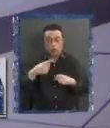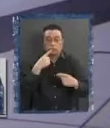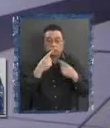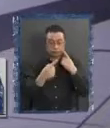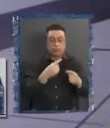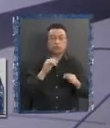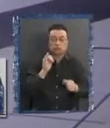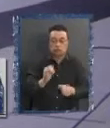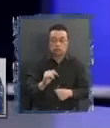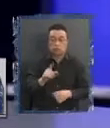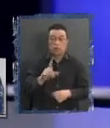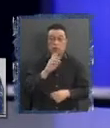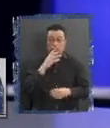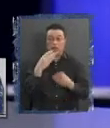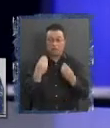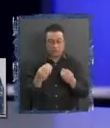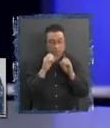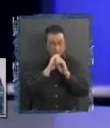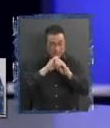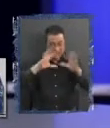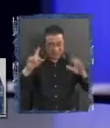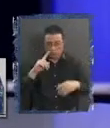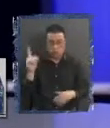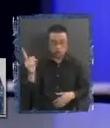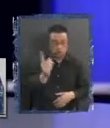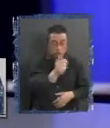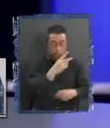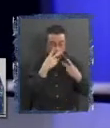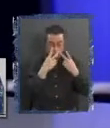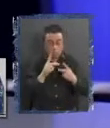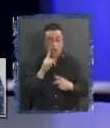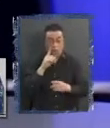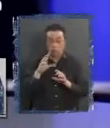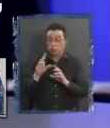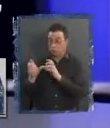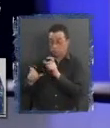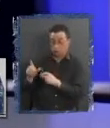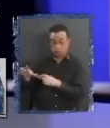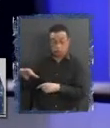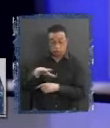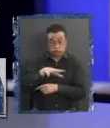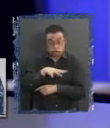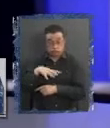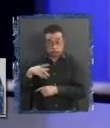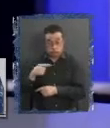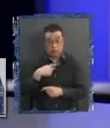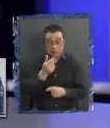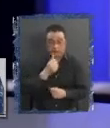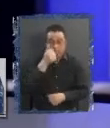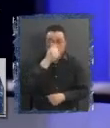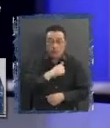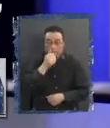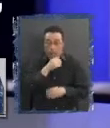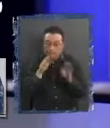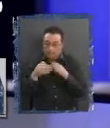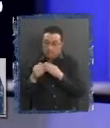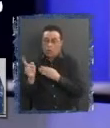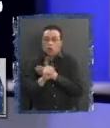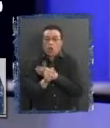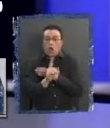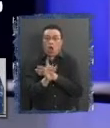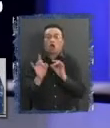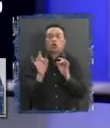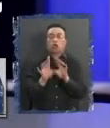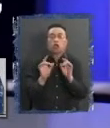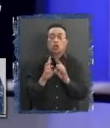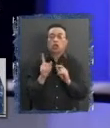esto está muy bien que quede claro para toda la ciudadanía porque hay un sector muy relevante de esta convención que ha tratado de esconder esa parte. Y decir, no, no, no, no